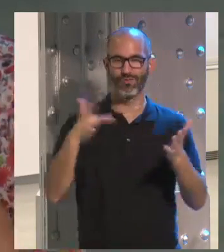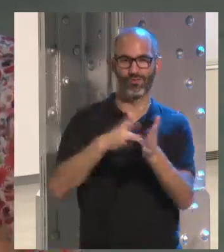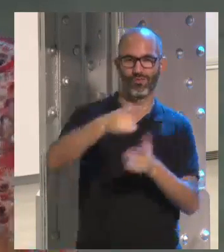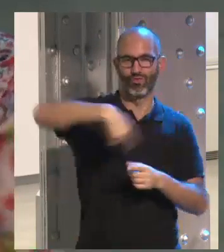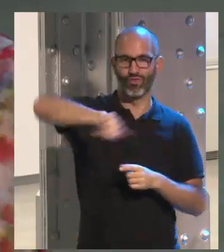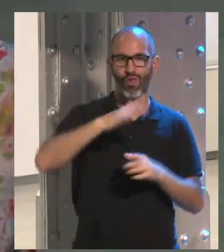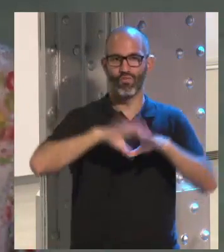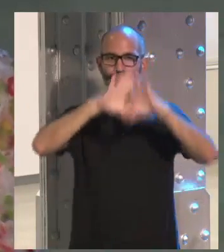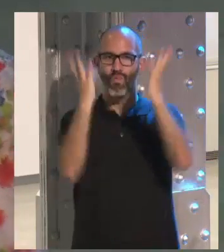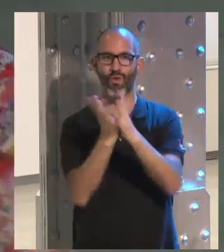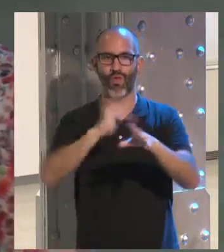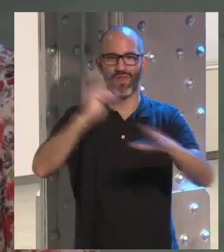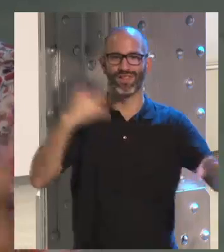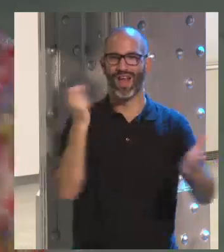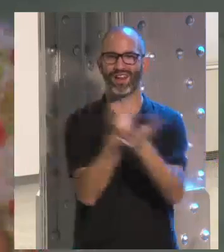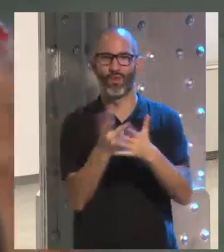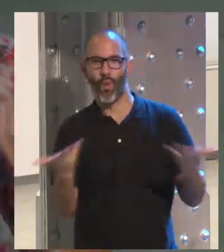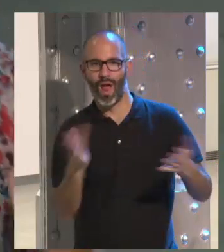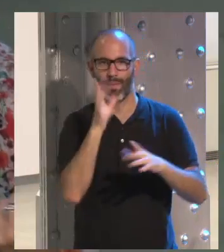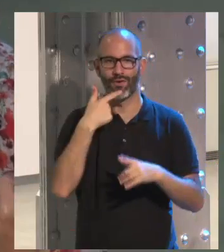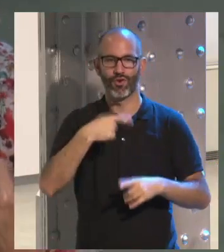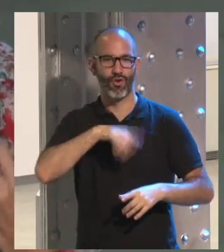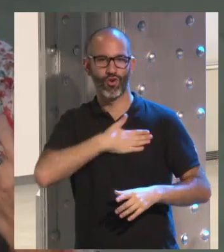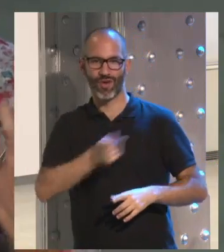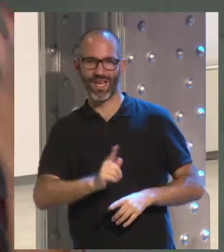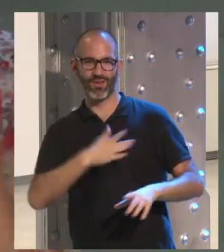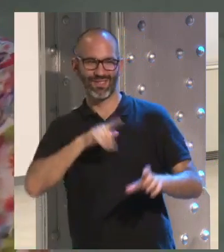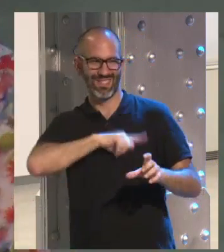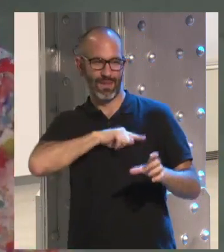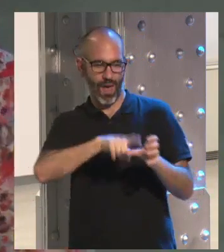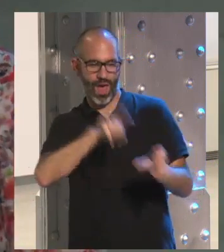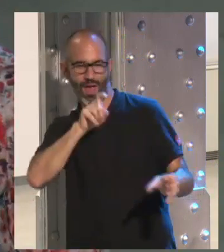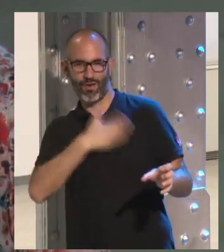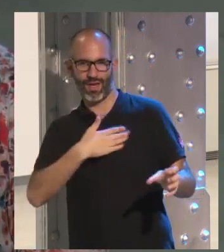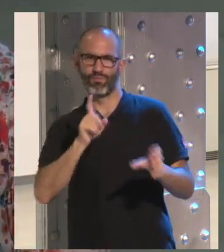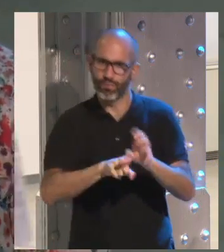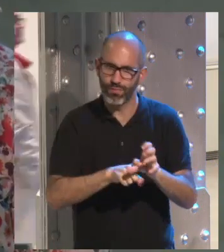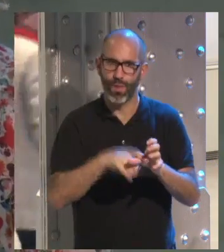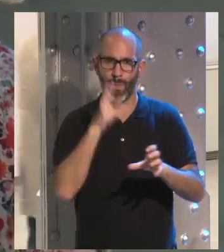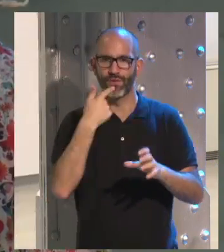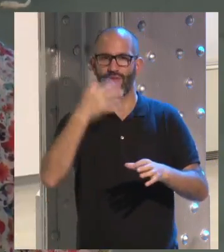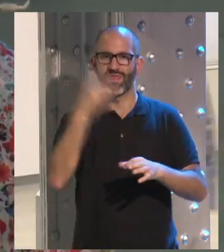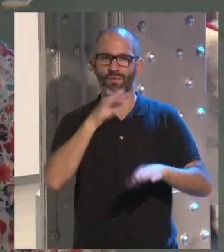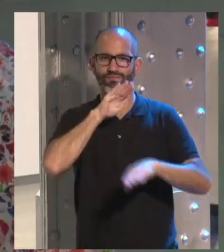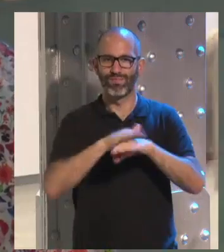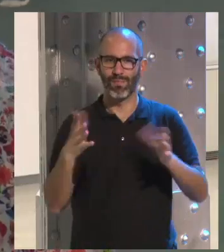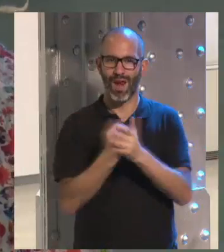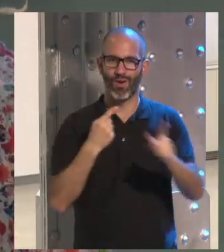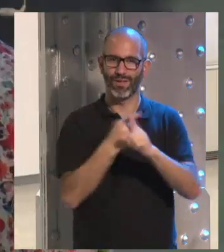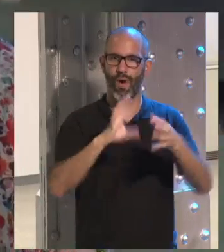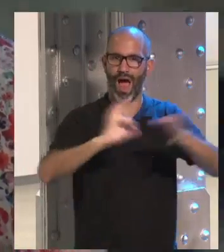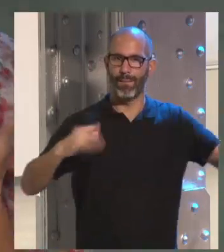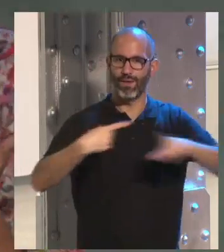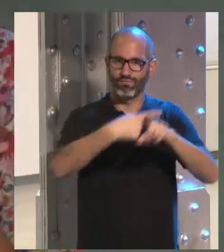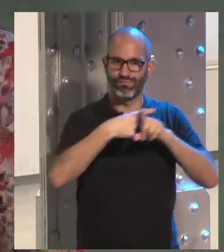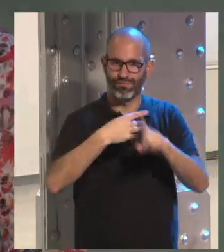caso, en el mundo digital, ¿en qué red vamos a estar? Porque no me quiero sentir fuera. Entonces, tengo que estar en esa red en la que están también mis amigos.